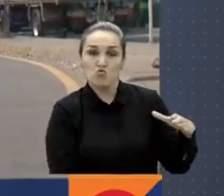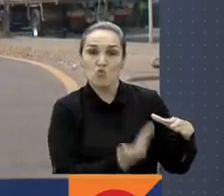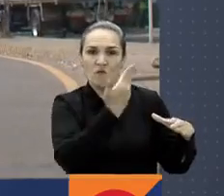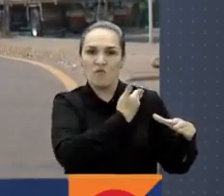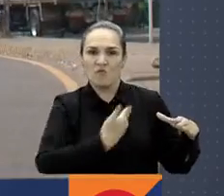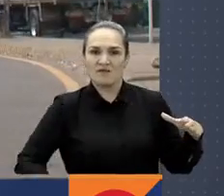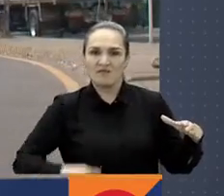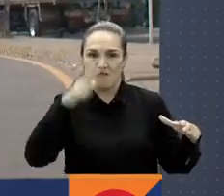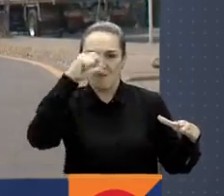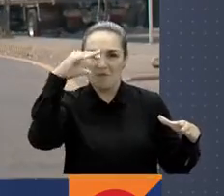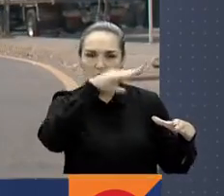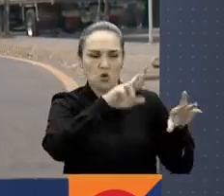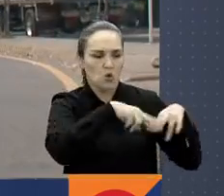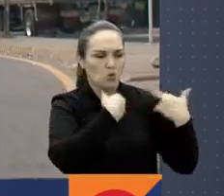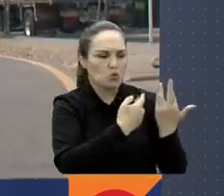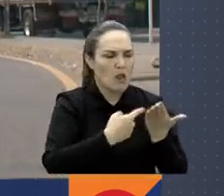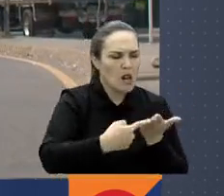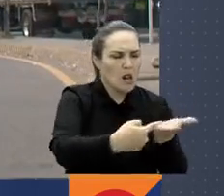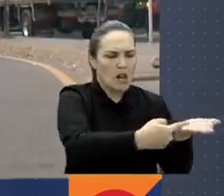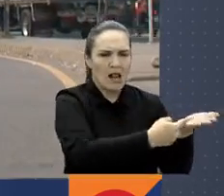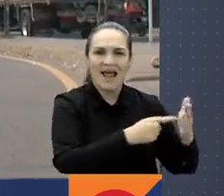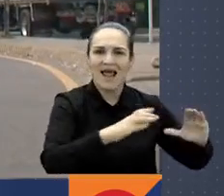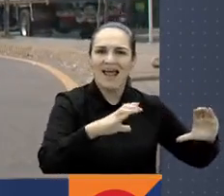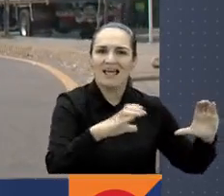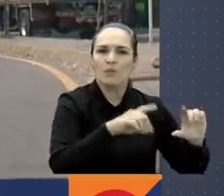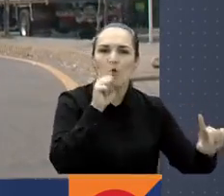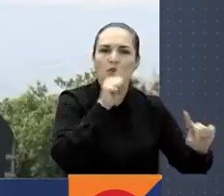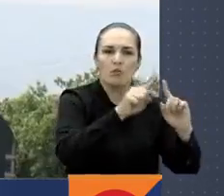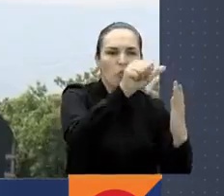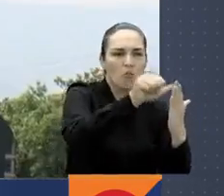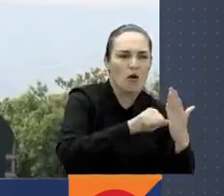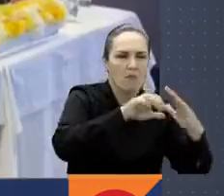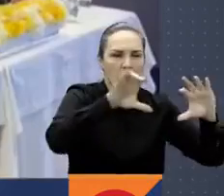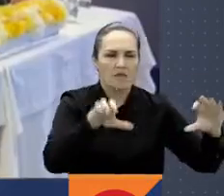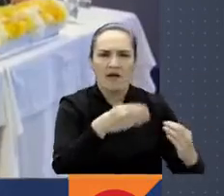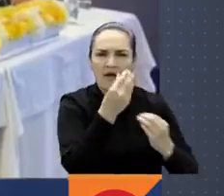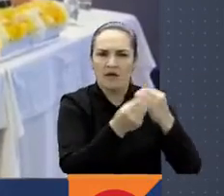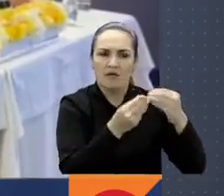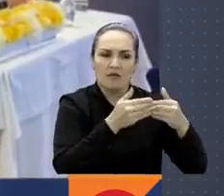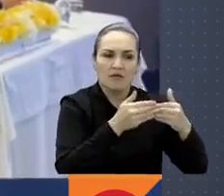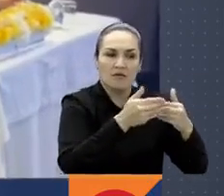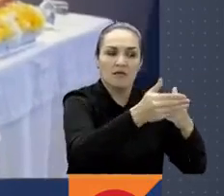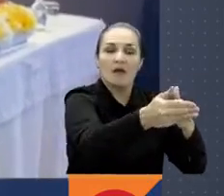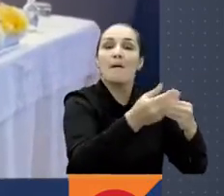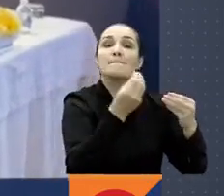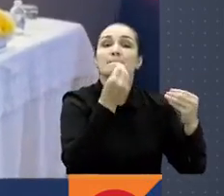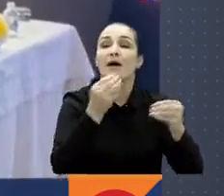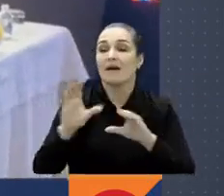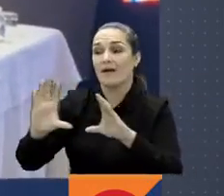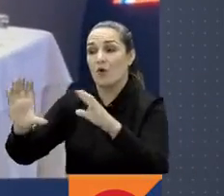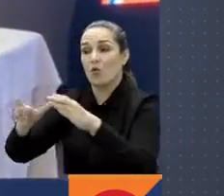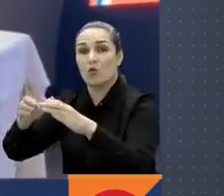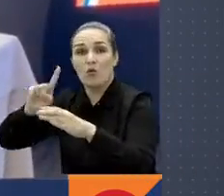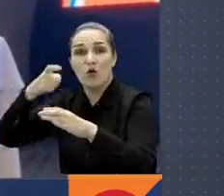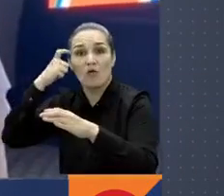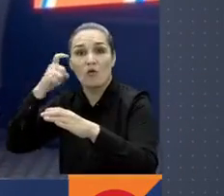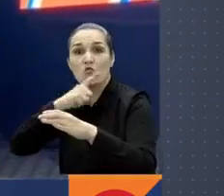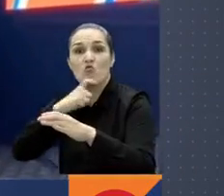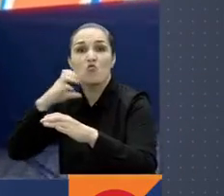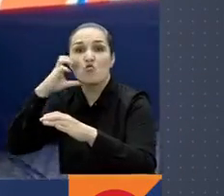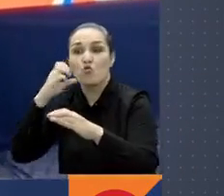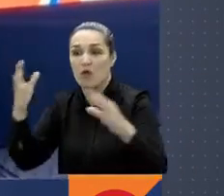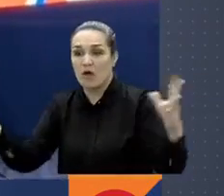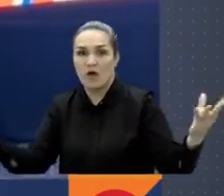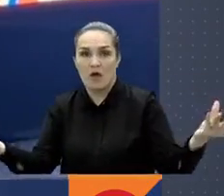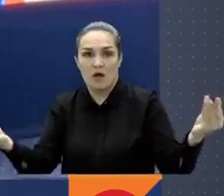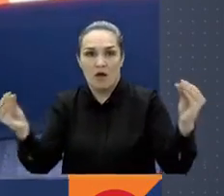reunión con su equipo programático. Esta reunión se hace de cara a lo que será el proceso de empalme con el gobierno saliente del presidente Iván